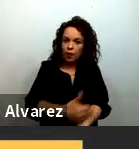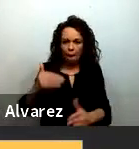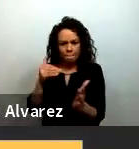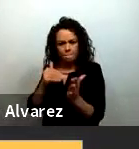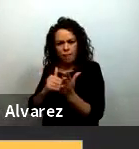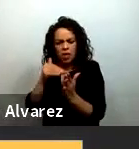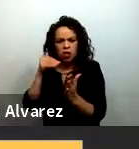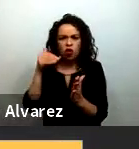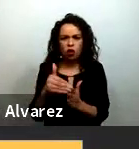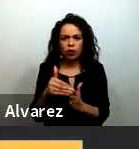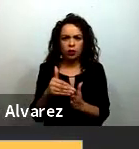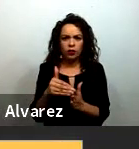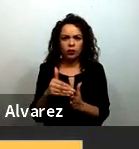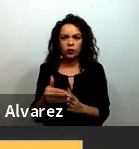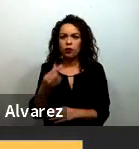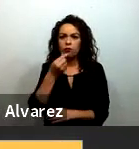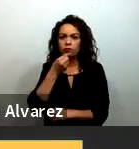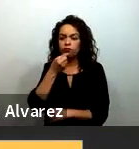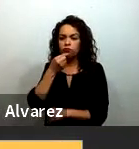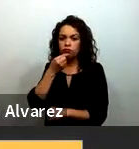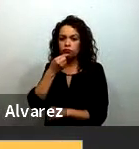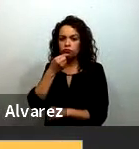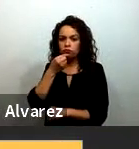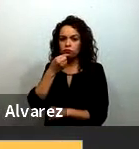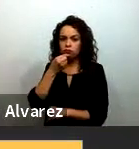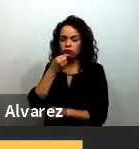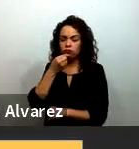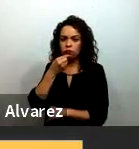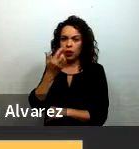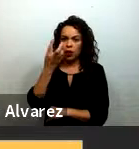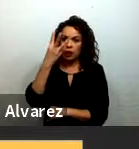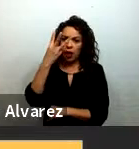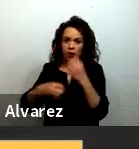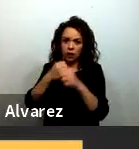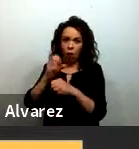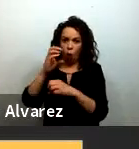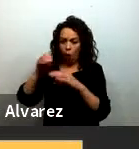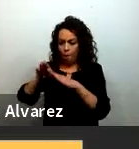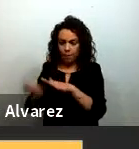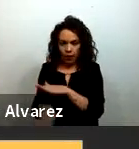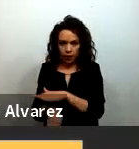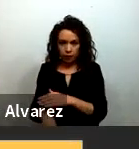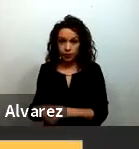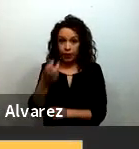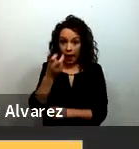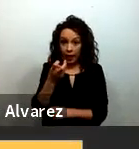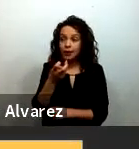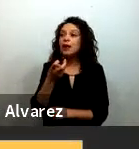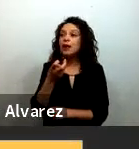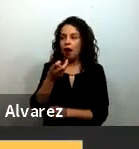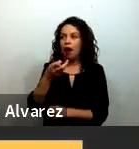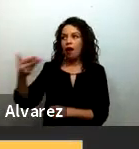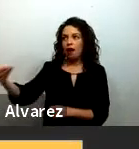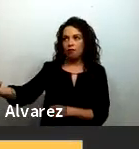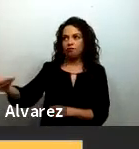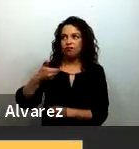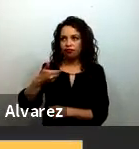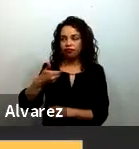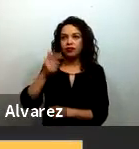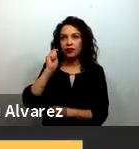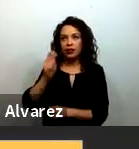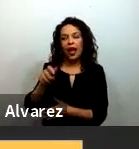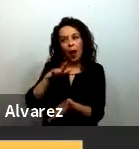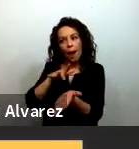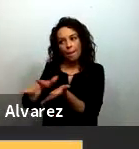niños menores de tres años después de esta conversación nos pidieron formalmente que les apoyáramos a desarrollar esta